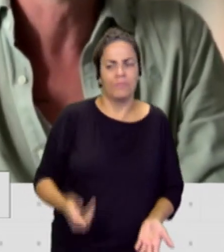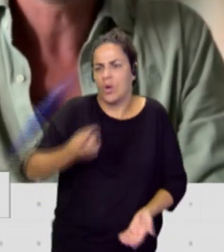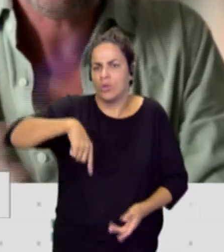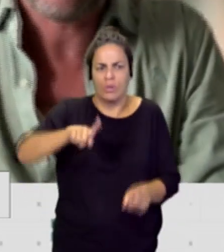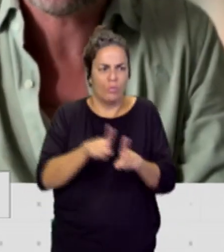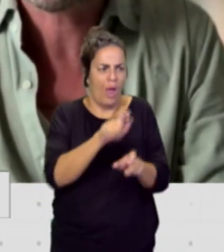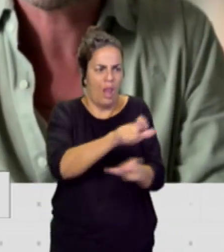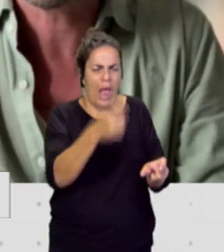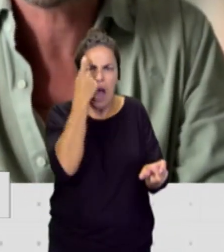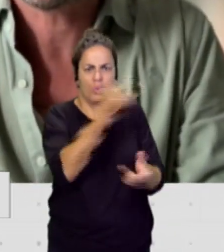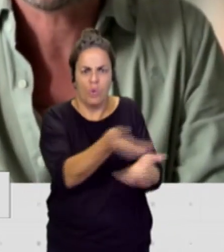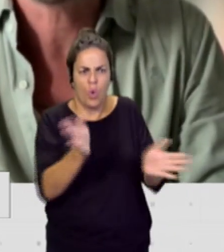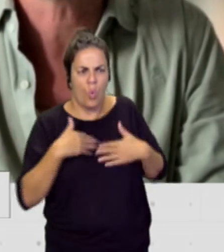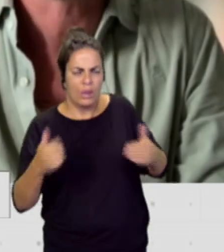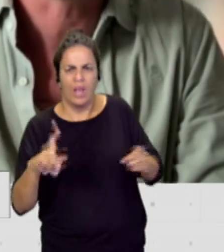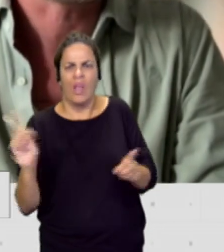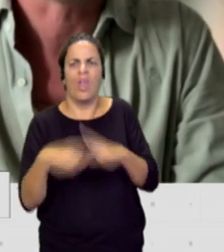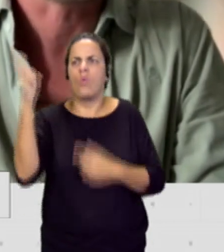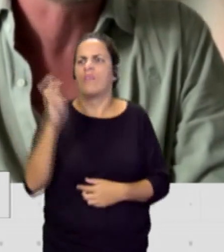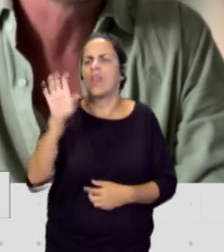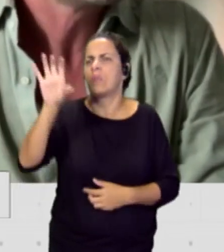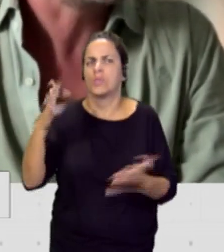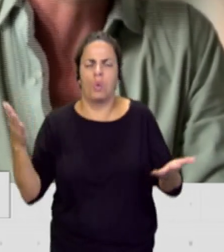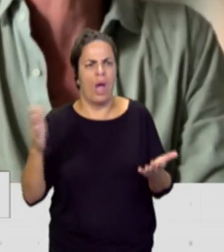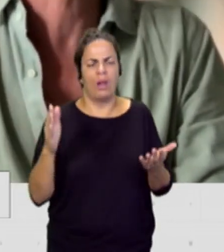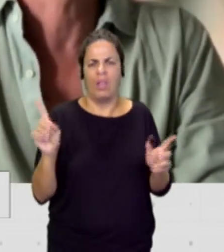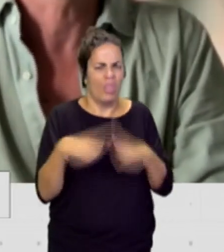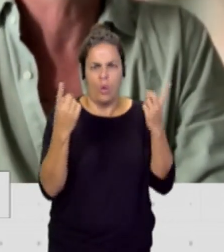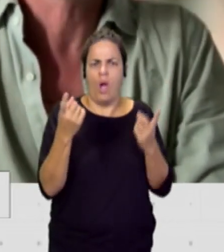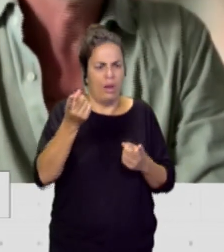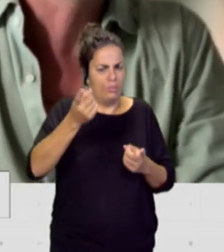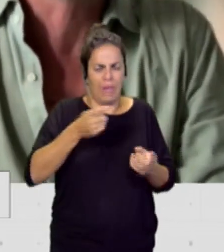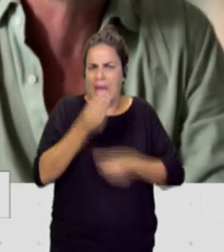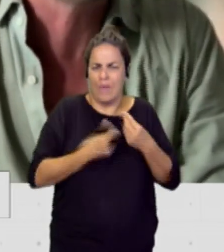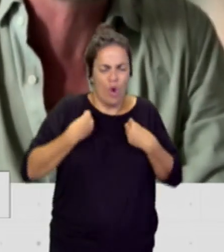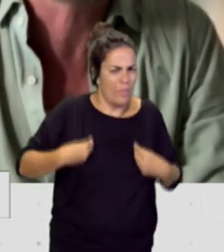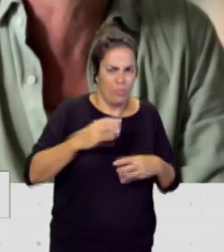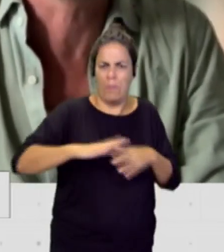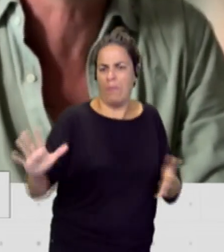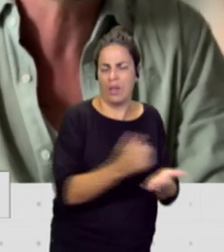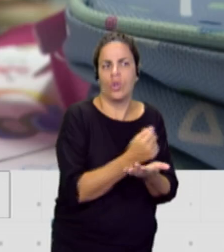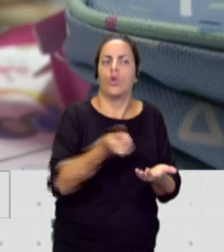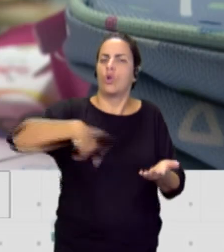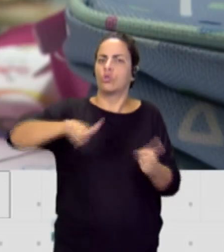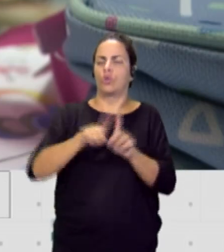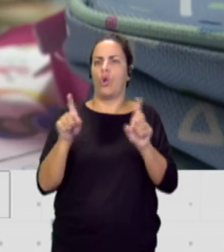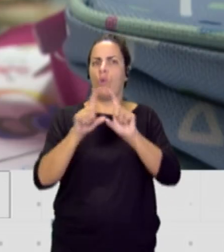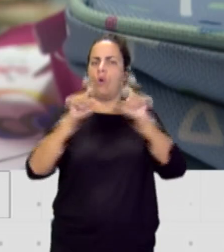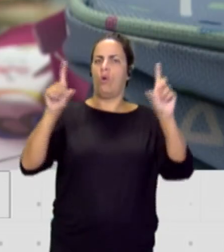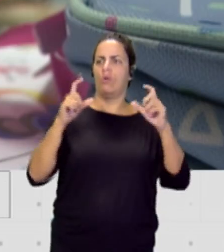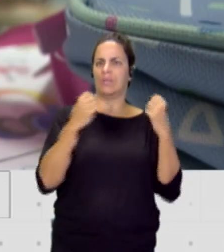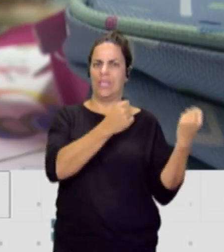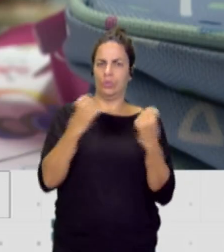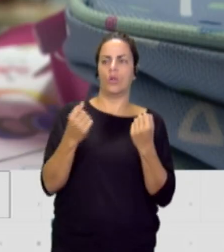alumno, con independencia de su nacionalidad y de su procedencia también. Creo que nosotros como entidad institucional tenemos una responsabilidad para dar